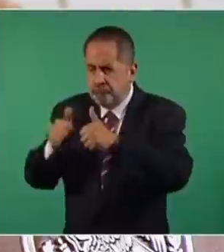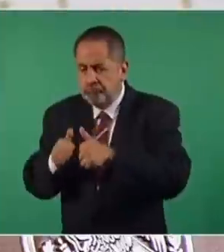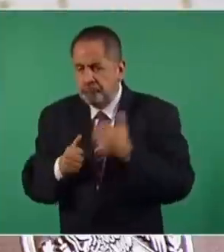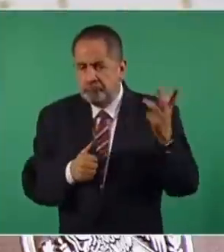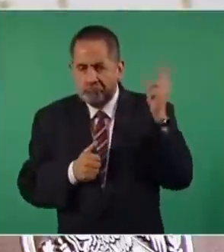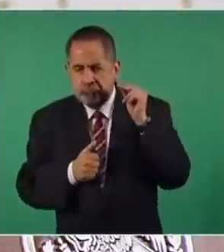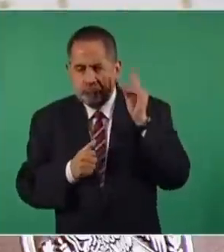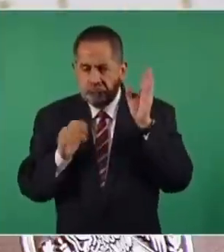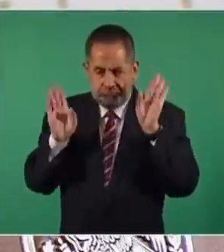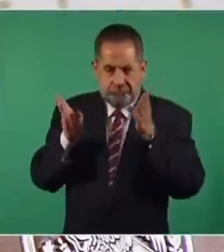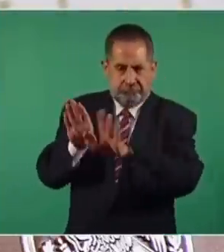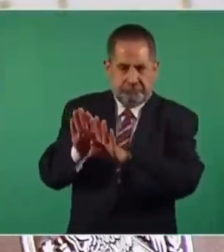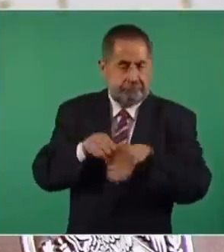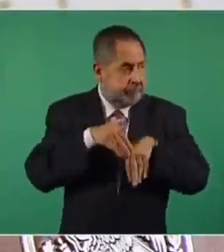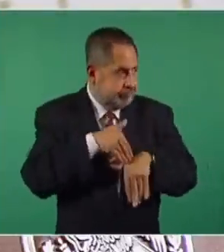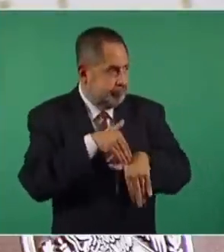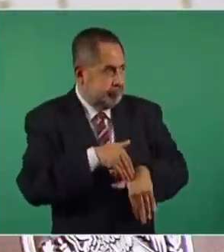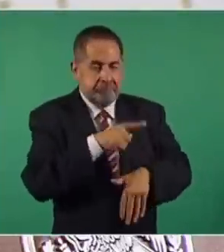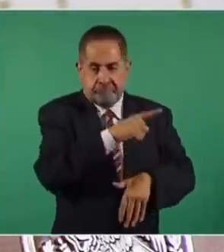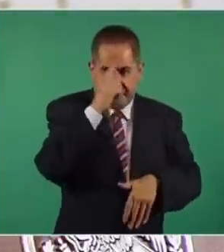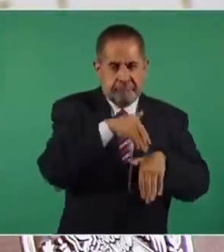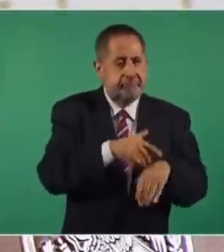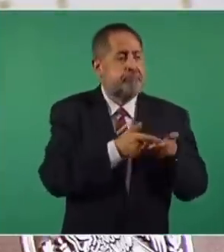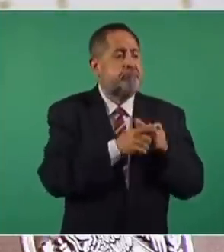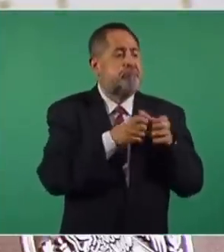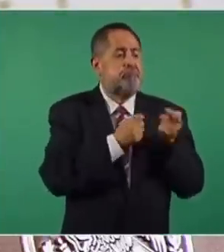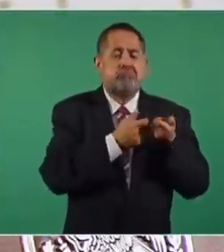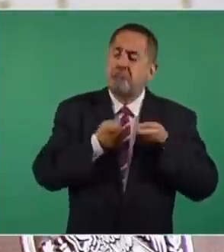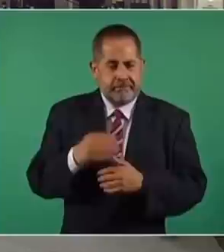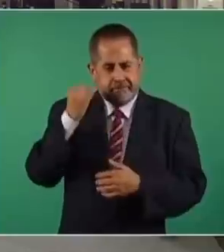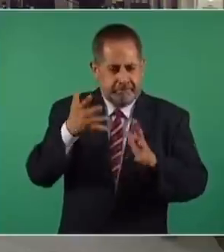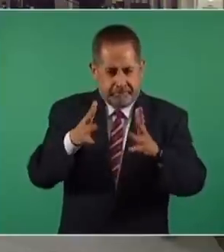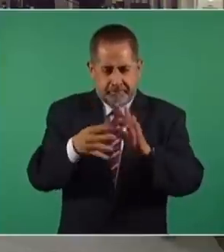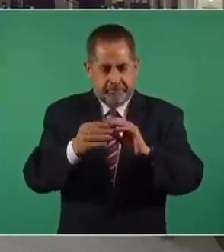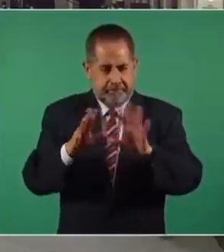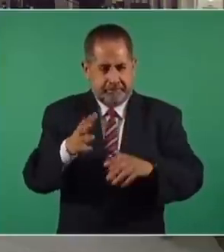estaba solo al servicio de una minoría. ¿Verdad?